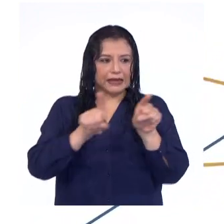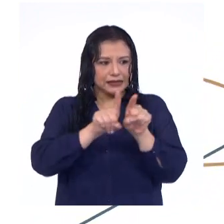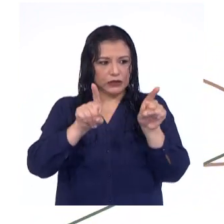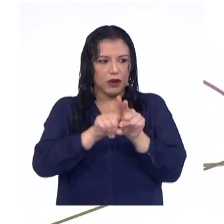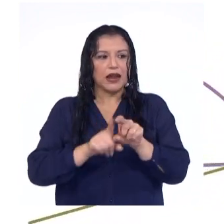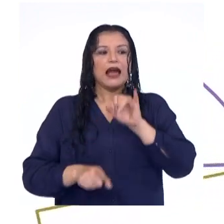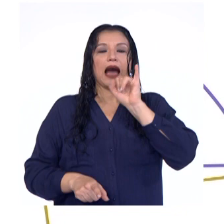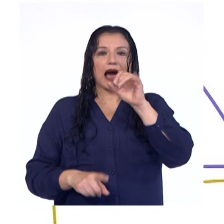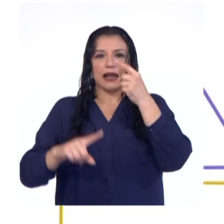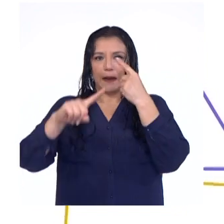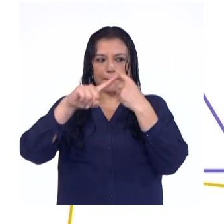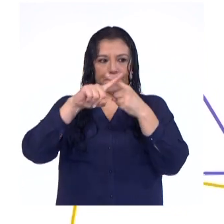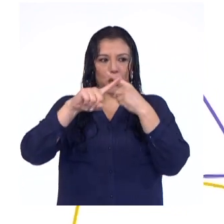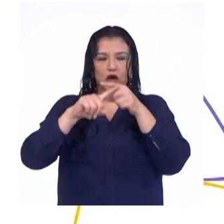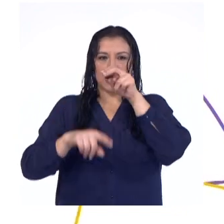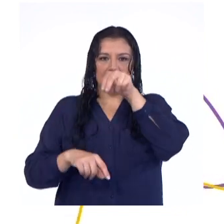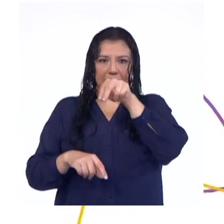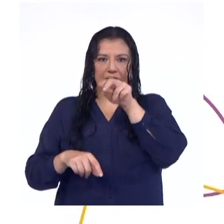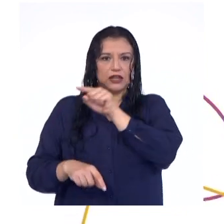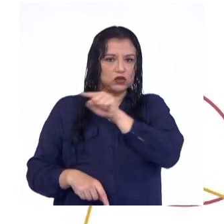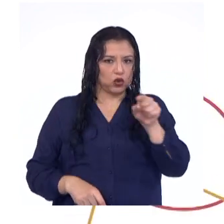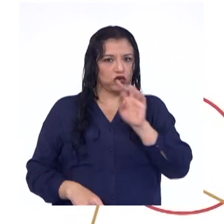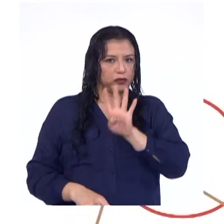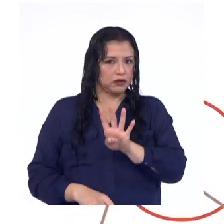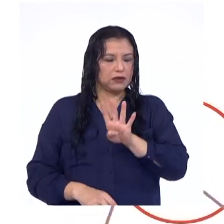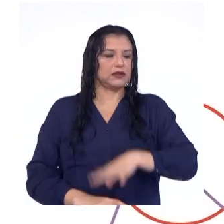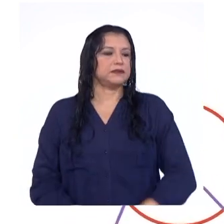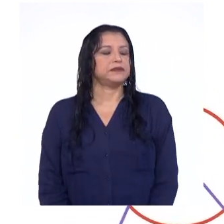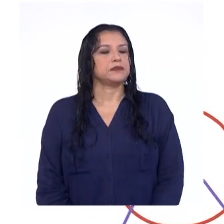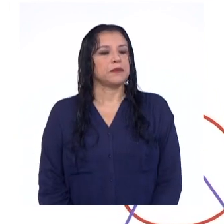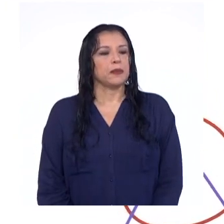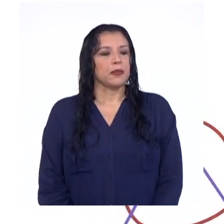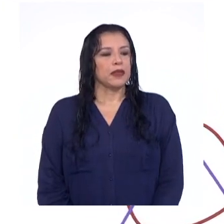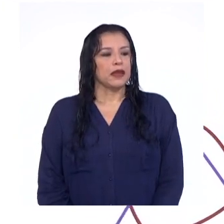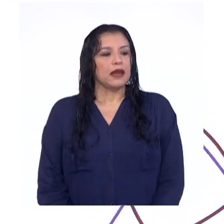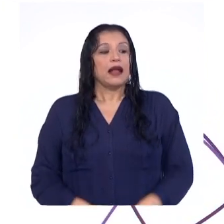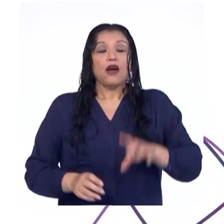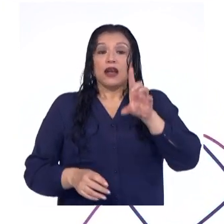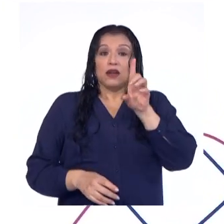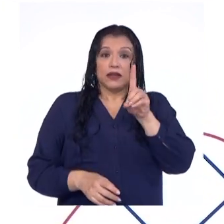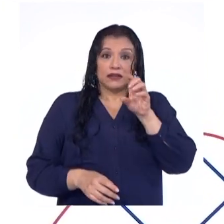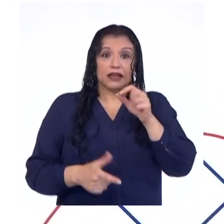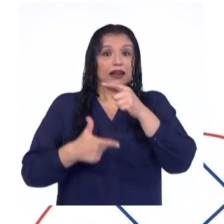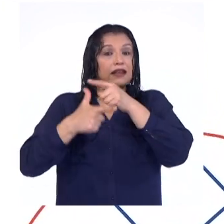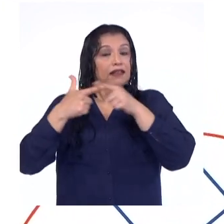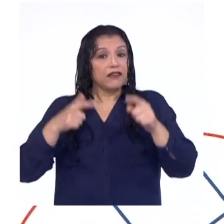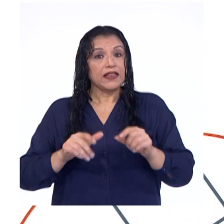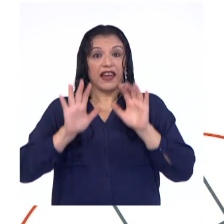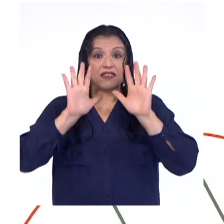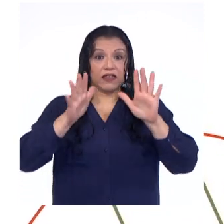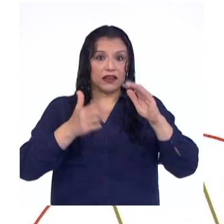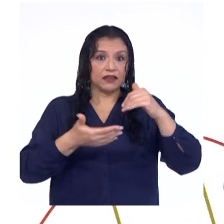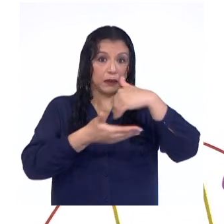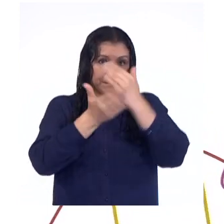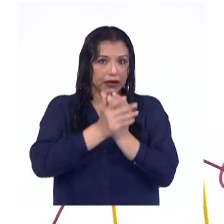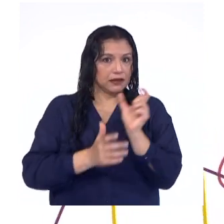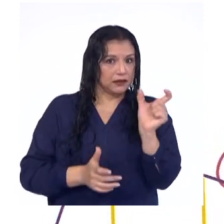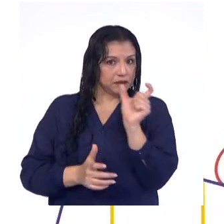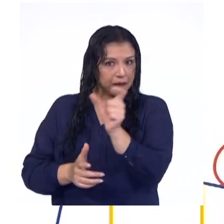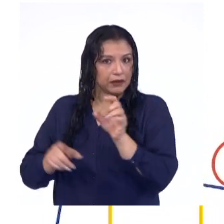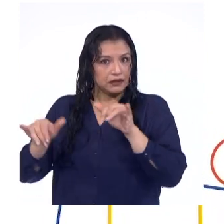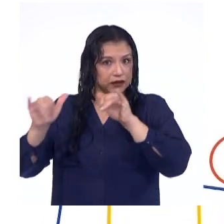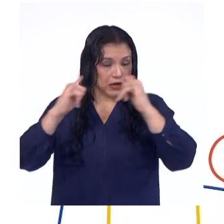a i multiplicado por n, todo sobre 4. Dado que los deciles dividen la distribución en 10 partes iguales,